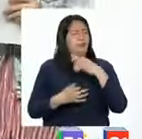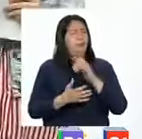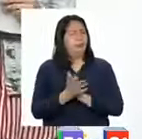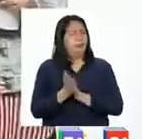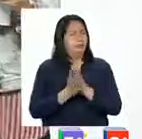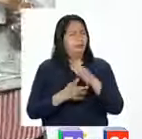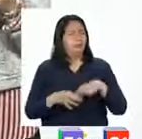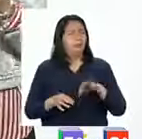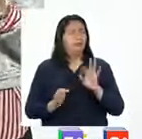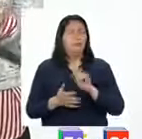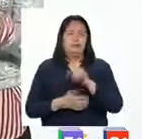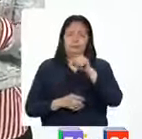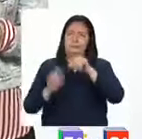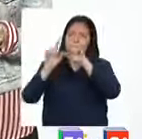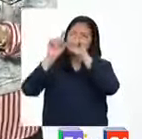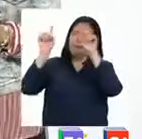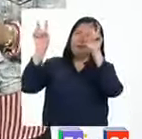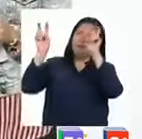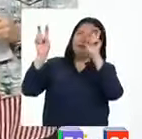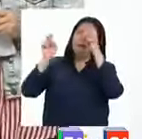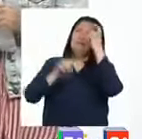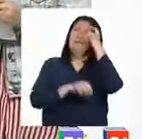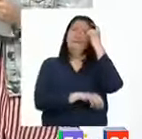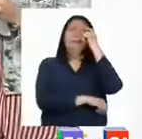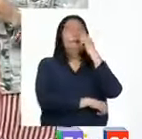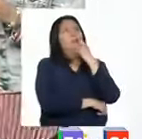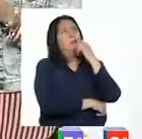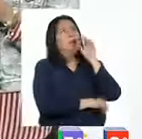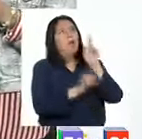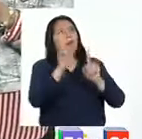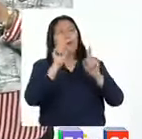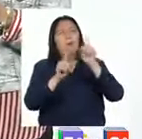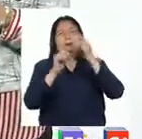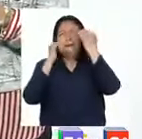Este título me hace pensar en algunas ideas.